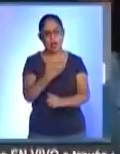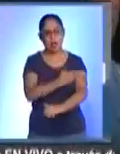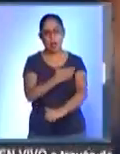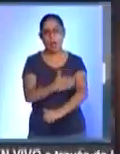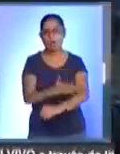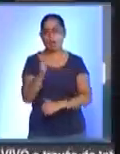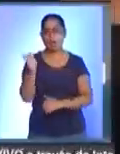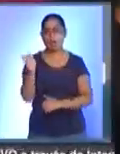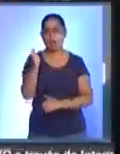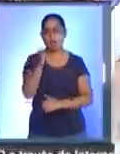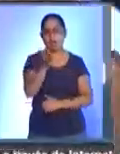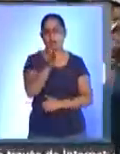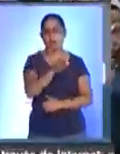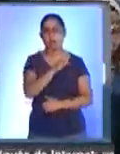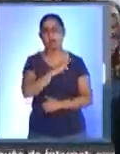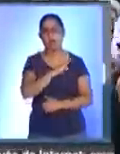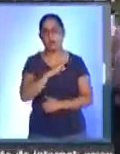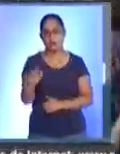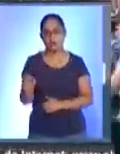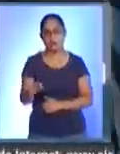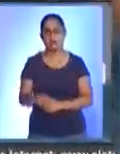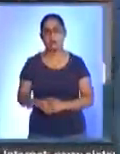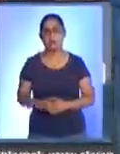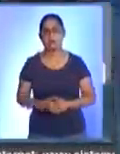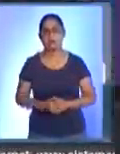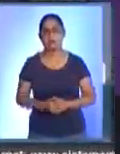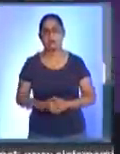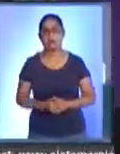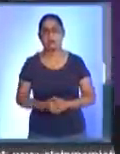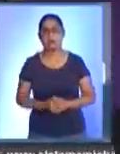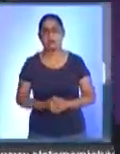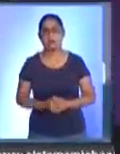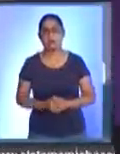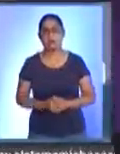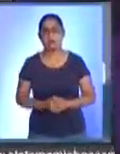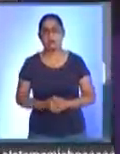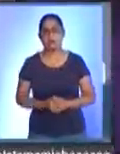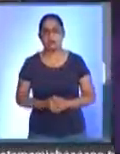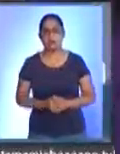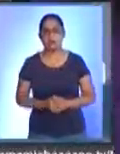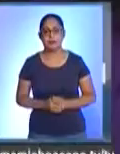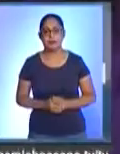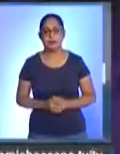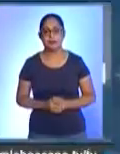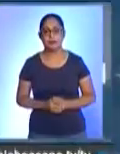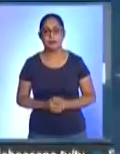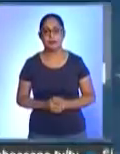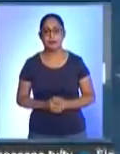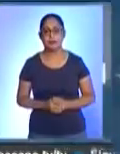instancias correspondientes. Con información de Mayra Hurtado, SM Noticias.